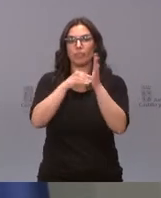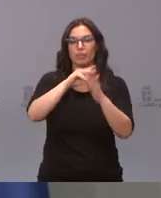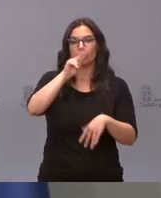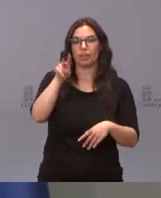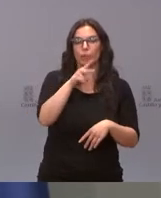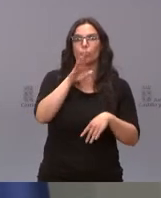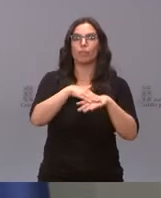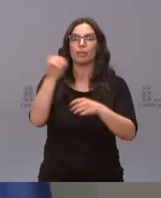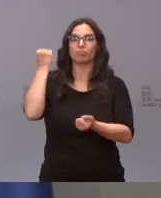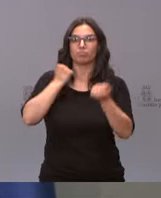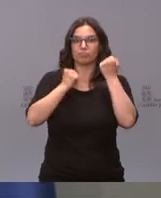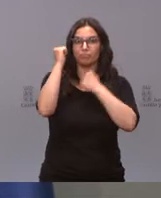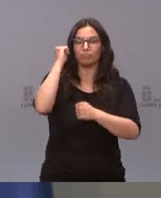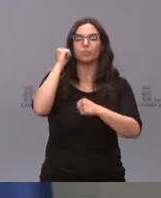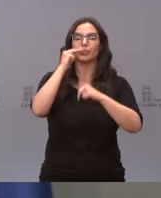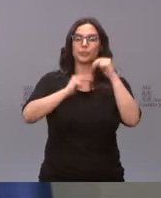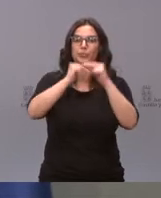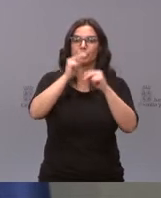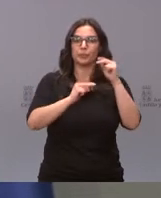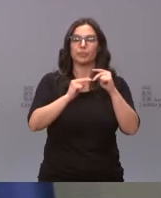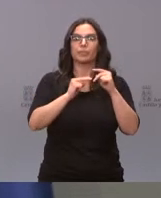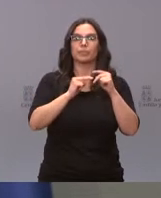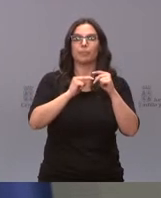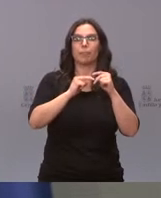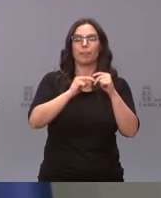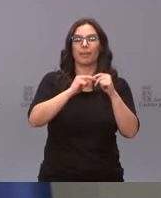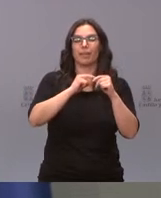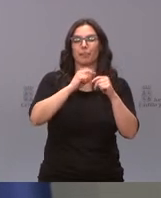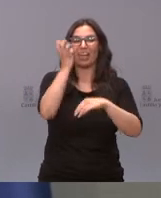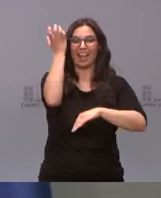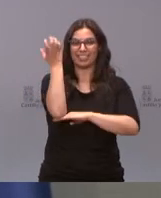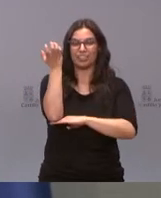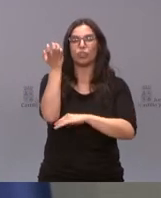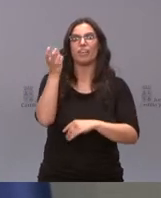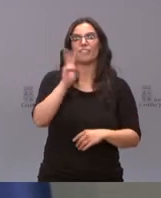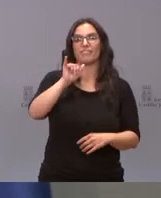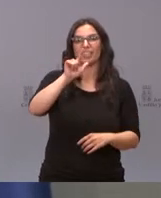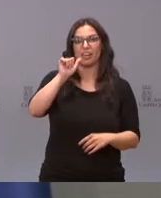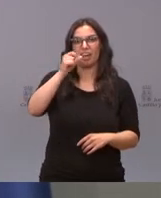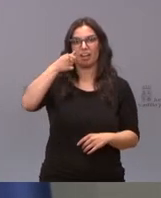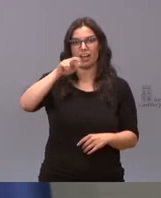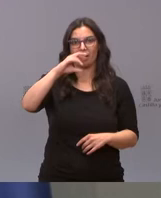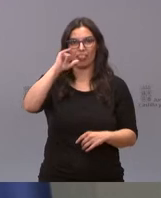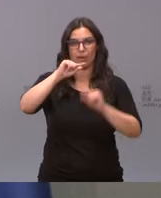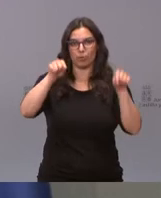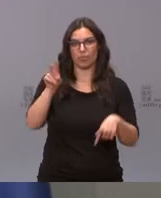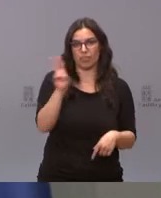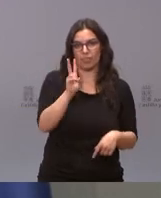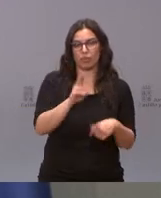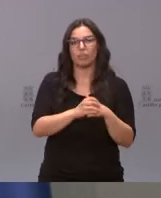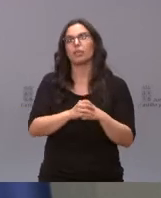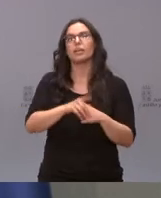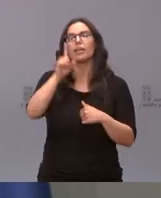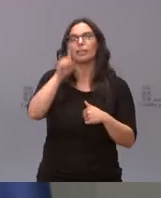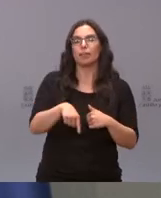en el Castillo de Villegarcía de Campos, en Valladolid. Y 58.000 euros a proyectos de